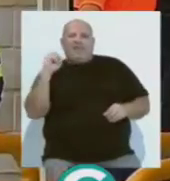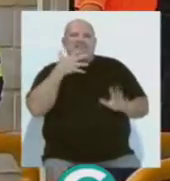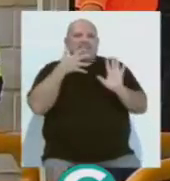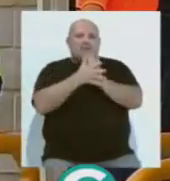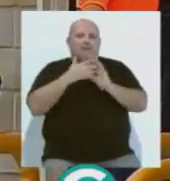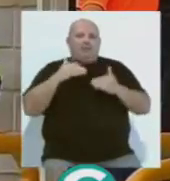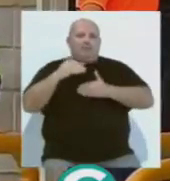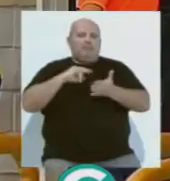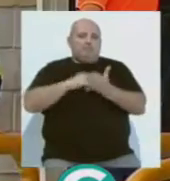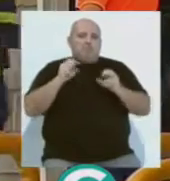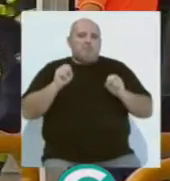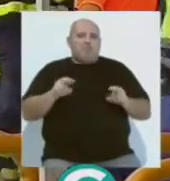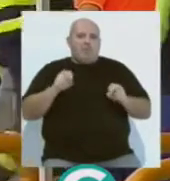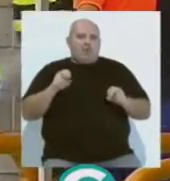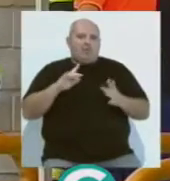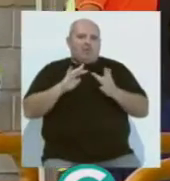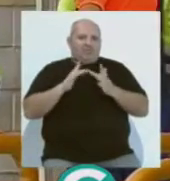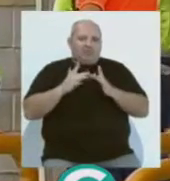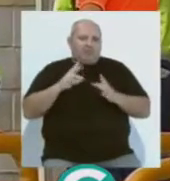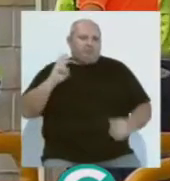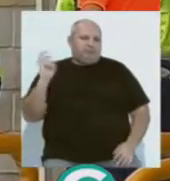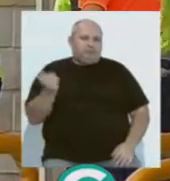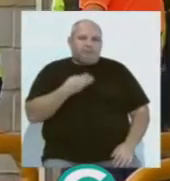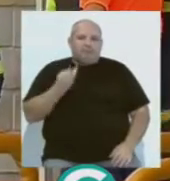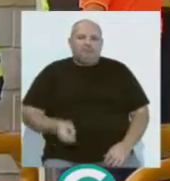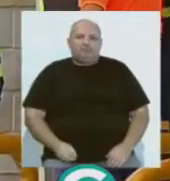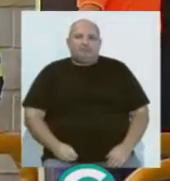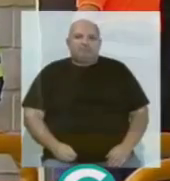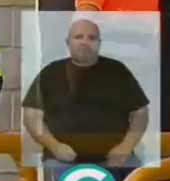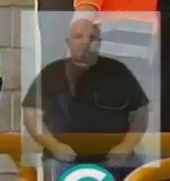y la modernización de los centros mediante las nuevas tecnologías.